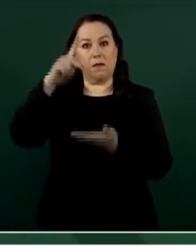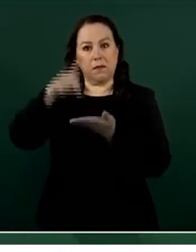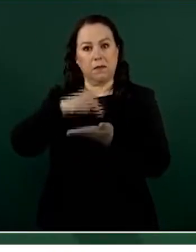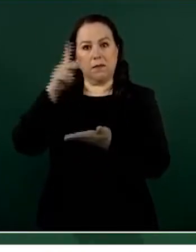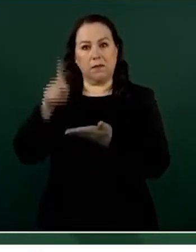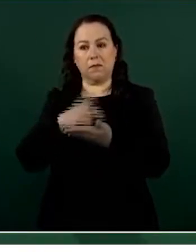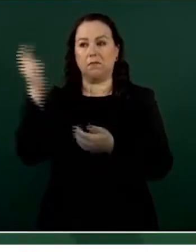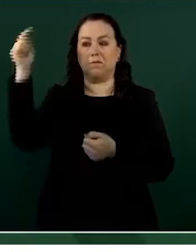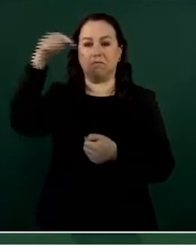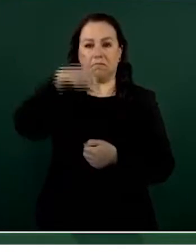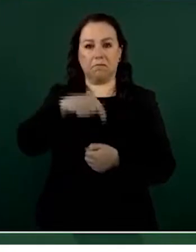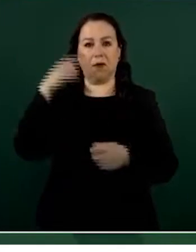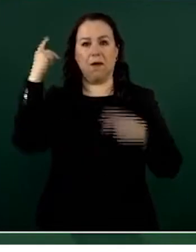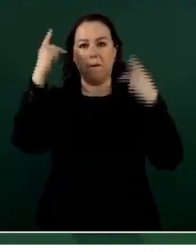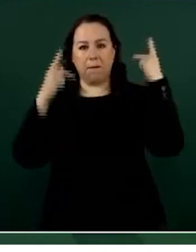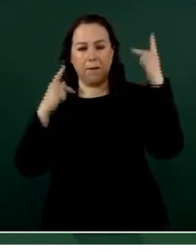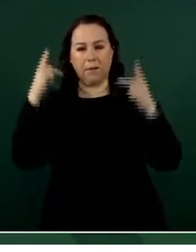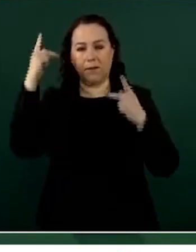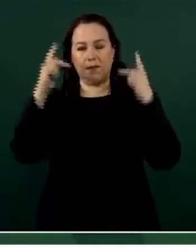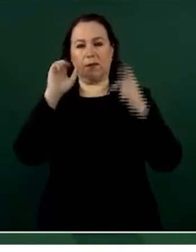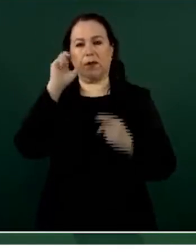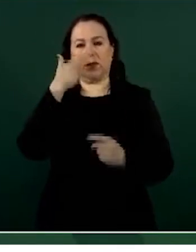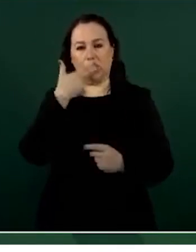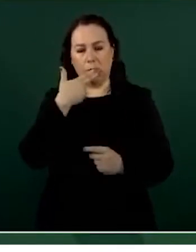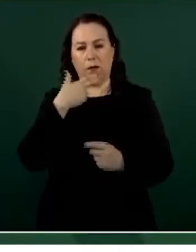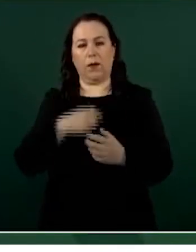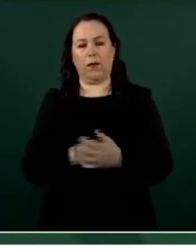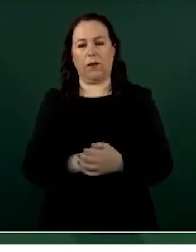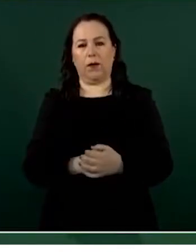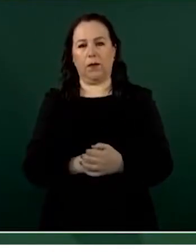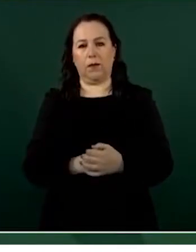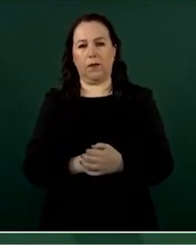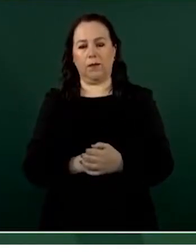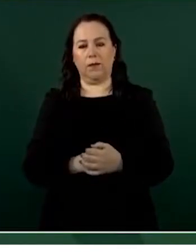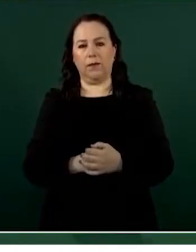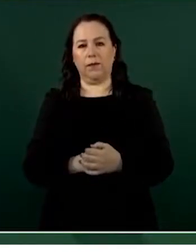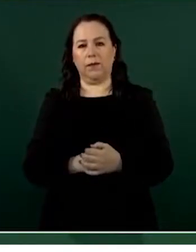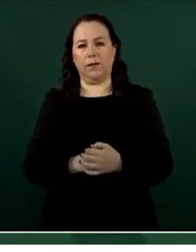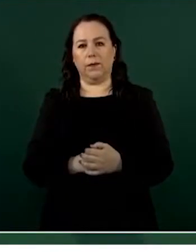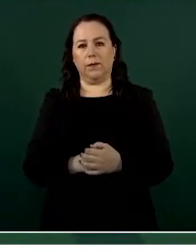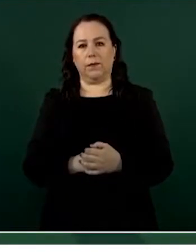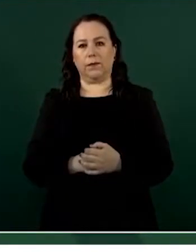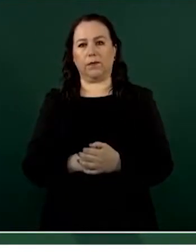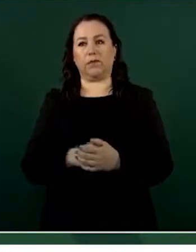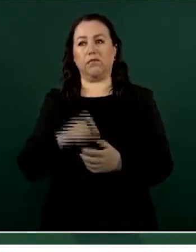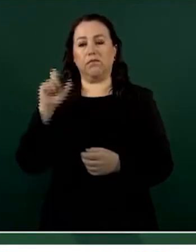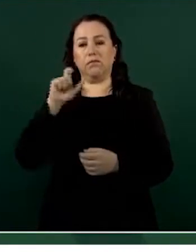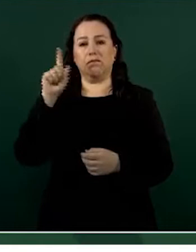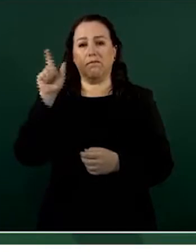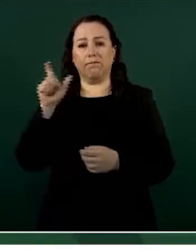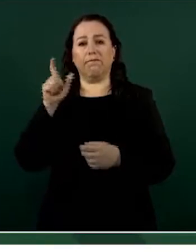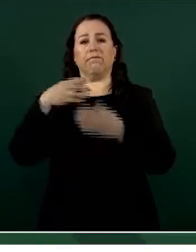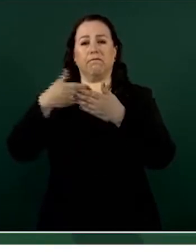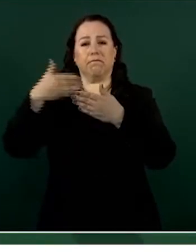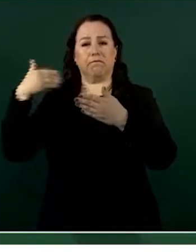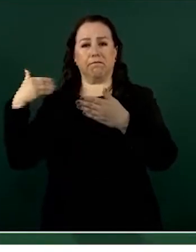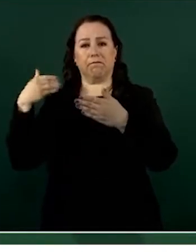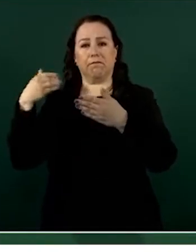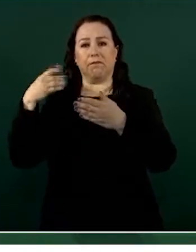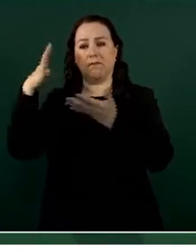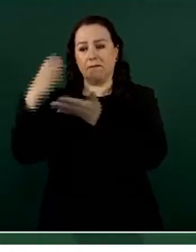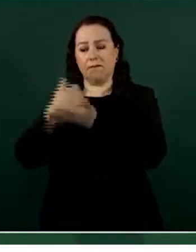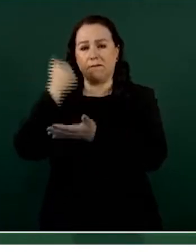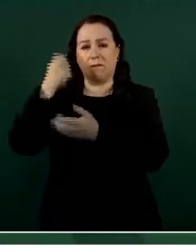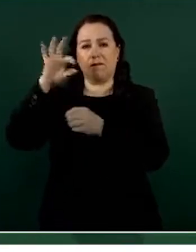República visita el estado de Chihuahua desde que fue presidente electo. Es la